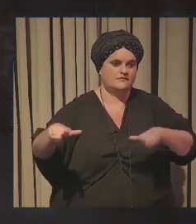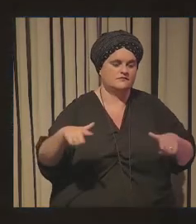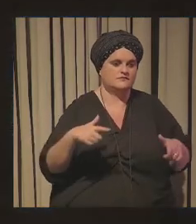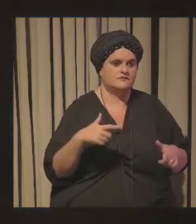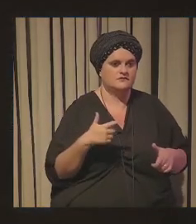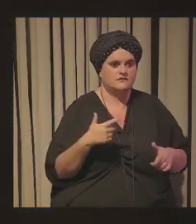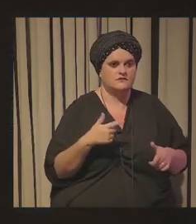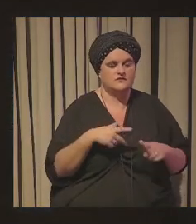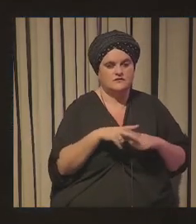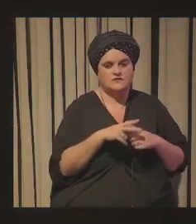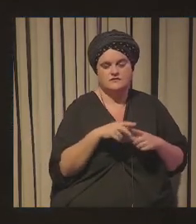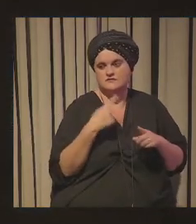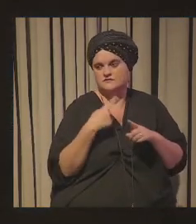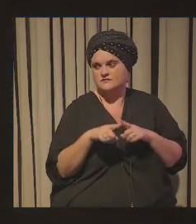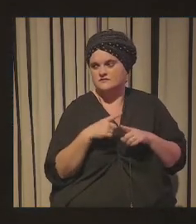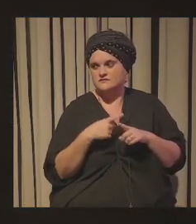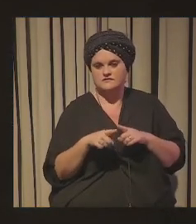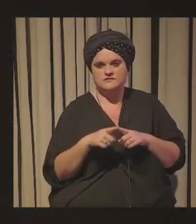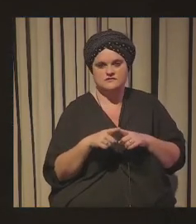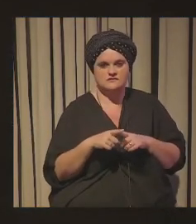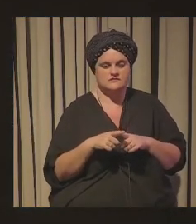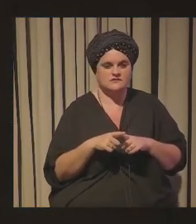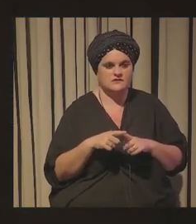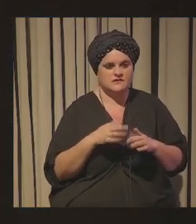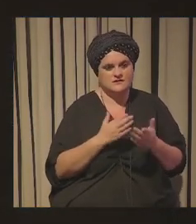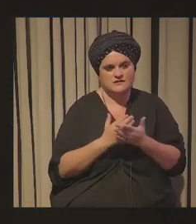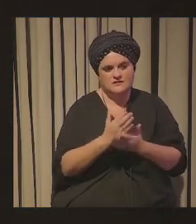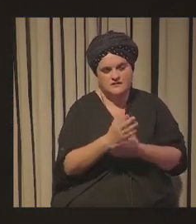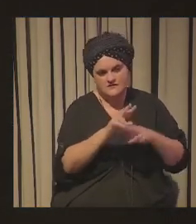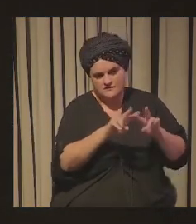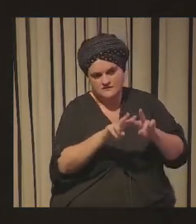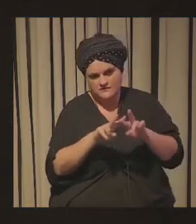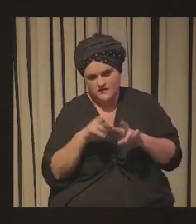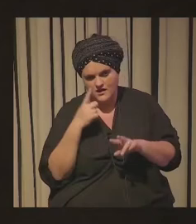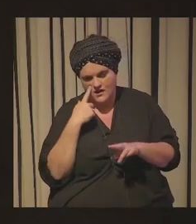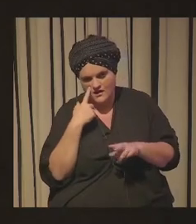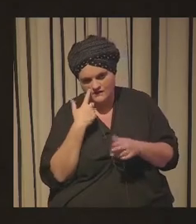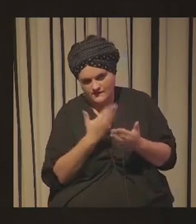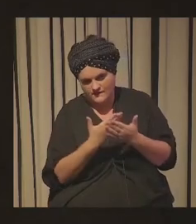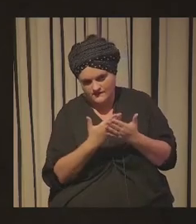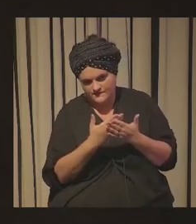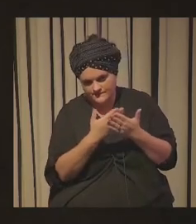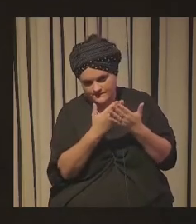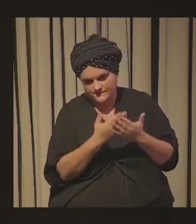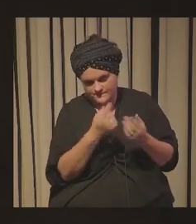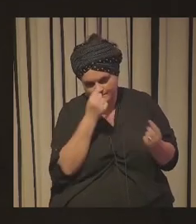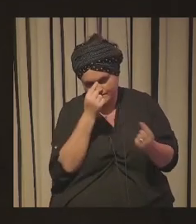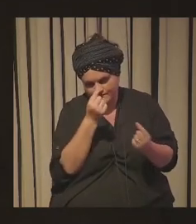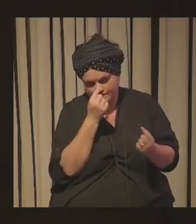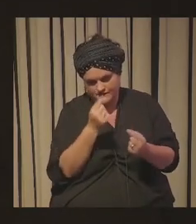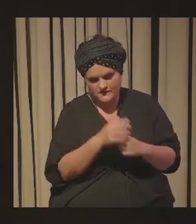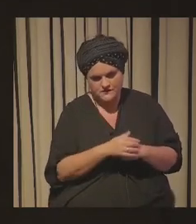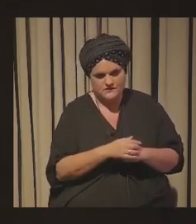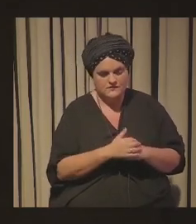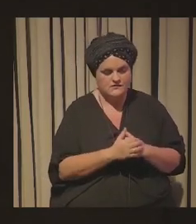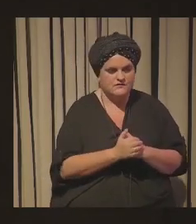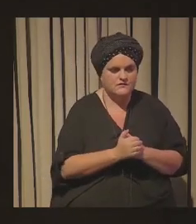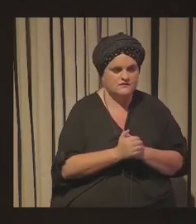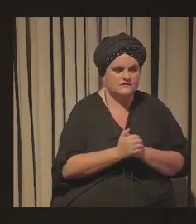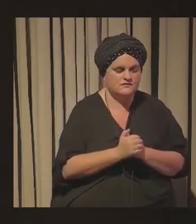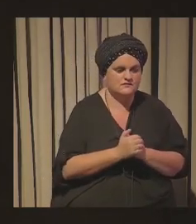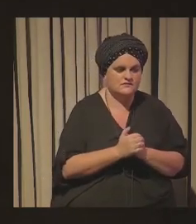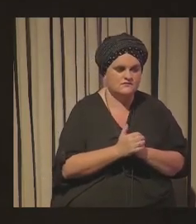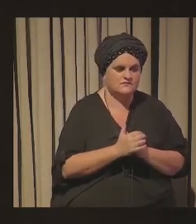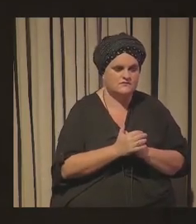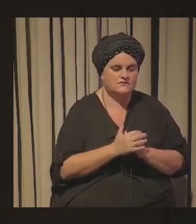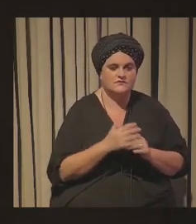distintas herramientas de exprimir tendencias que también pues desde el mundo del diseño sobre todo se han incorporado en los últimos años yo